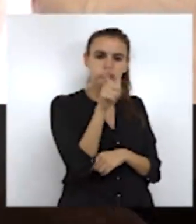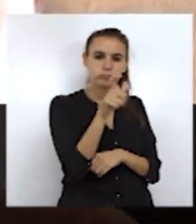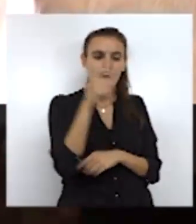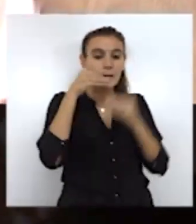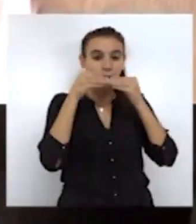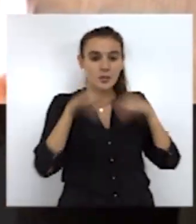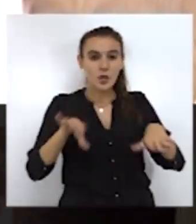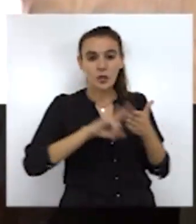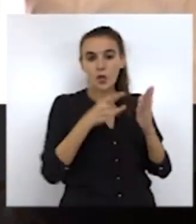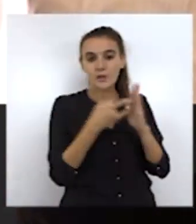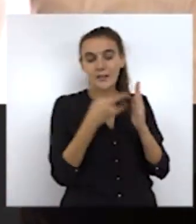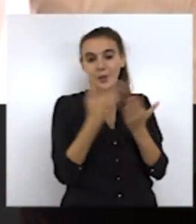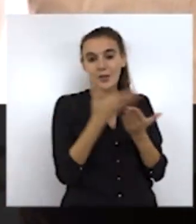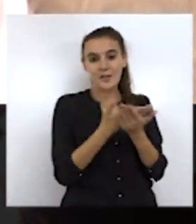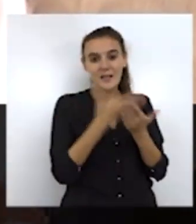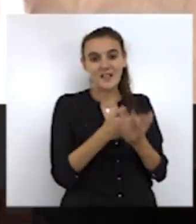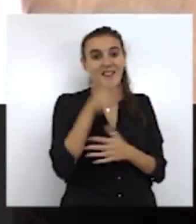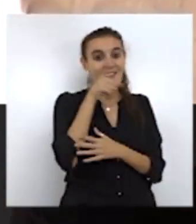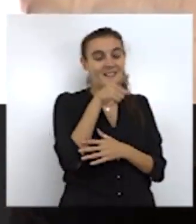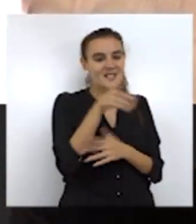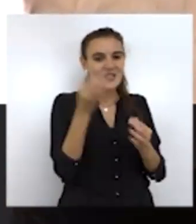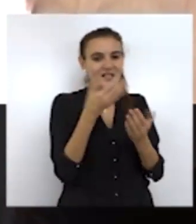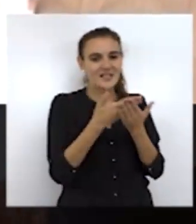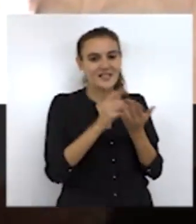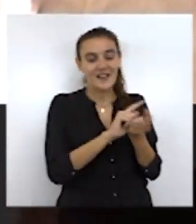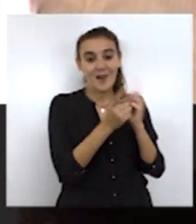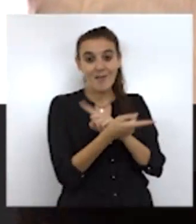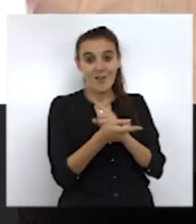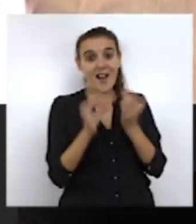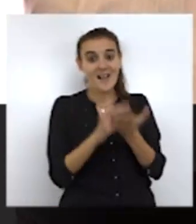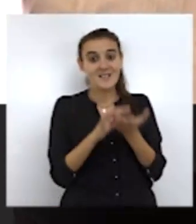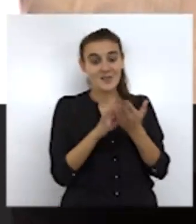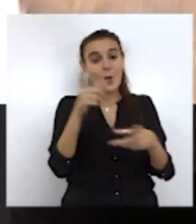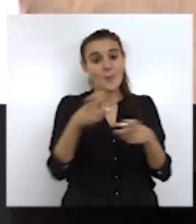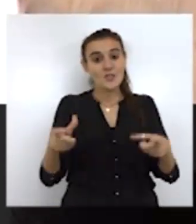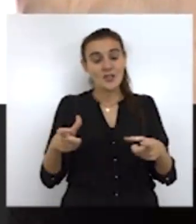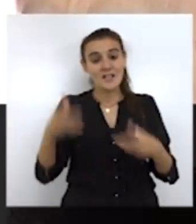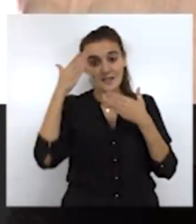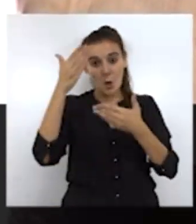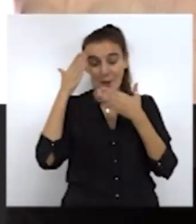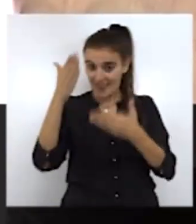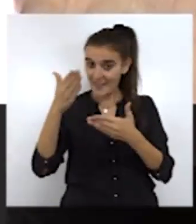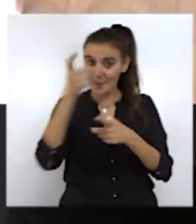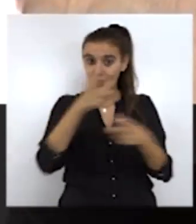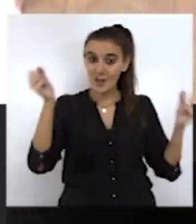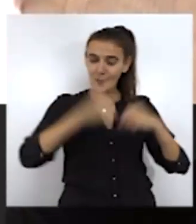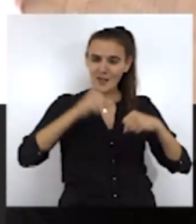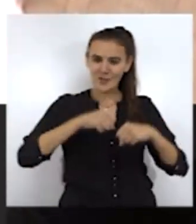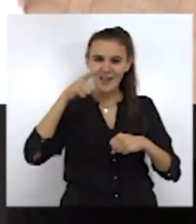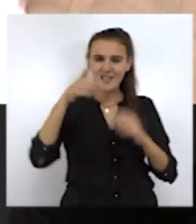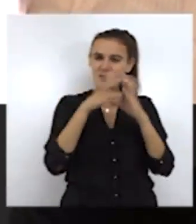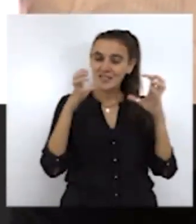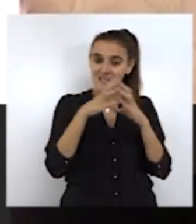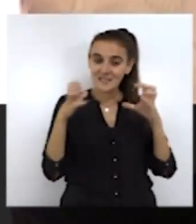histórico y técnico, amortizado y desamortizarlo para ponerlo al servicio de quienes se lo merecen, que son nuestros mayores. Ese